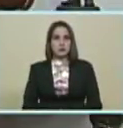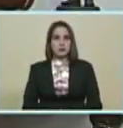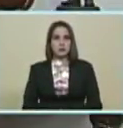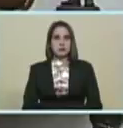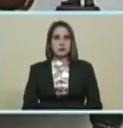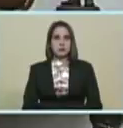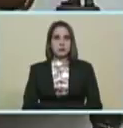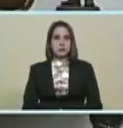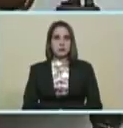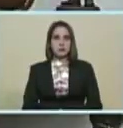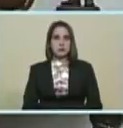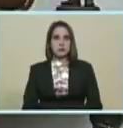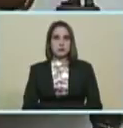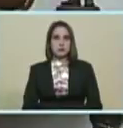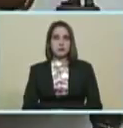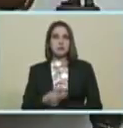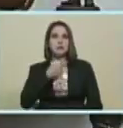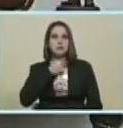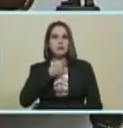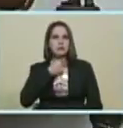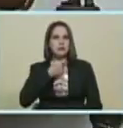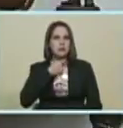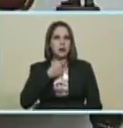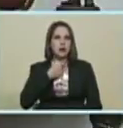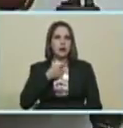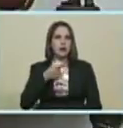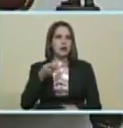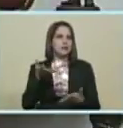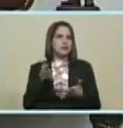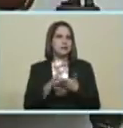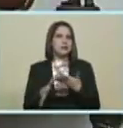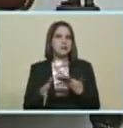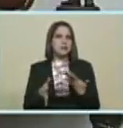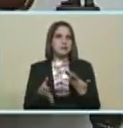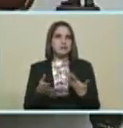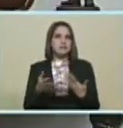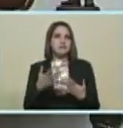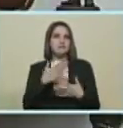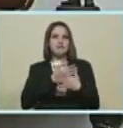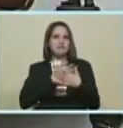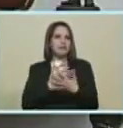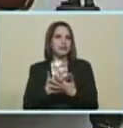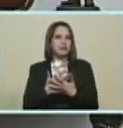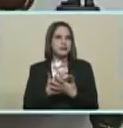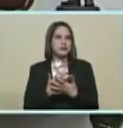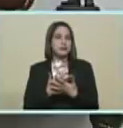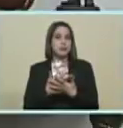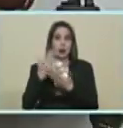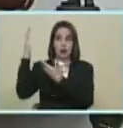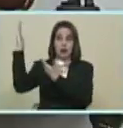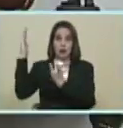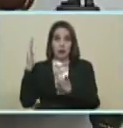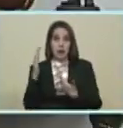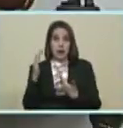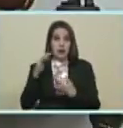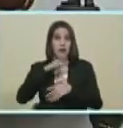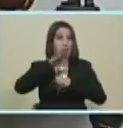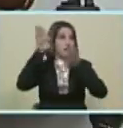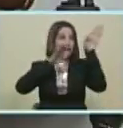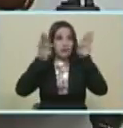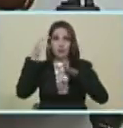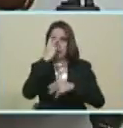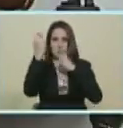...vamos a ver cómo lo digo... ...a mí me hubiera gustado... ...regresando de esta gira